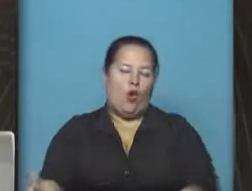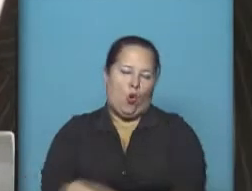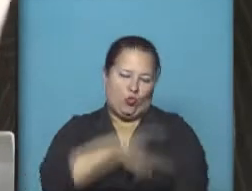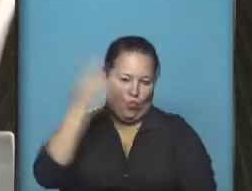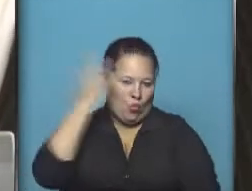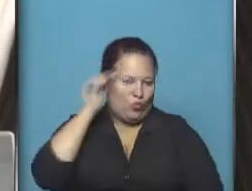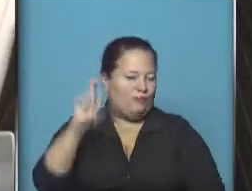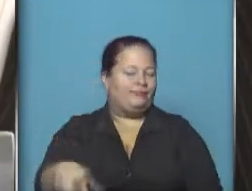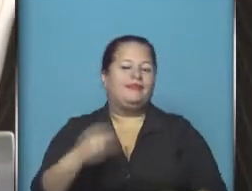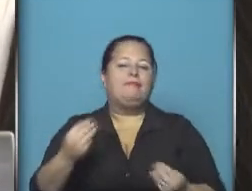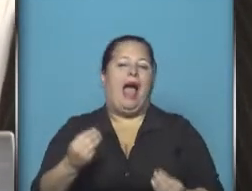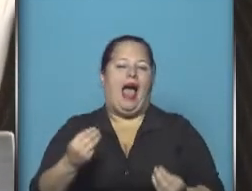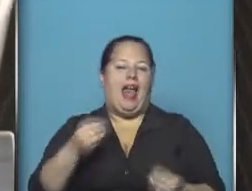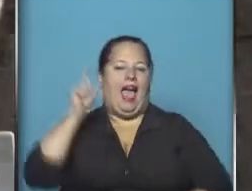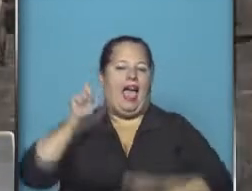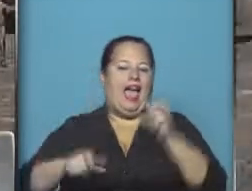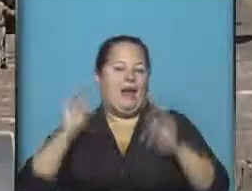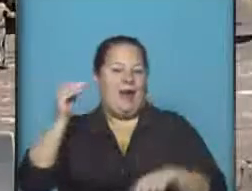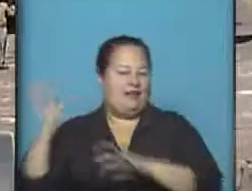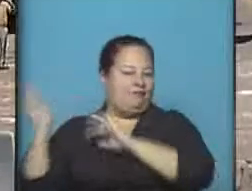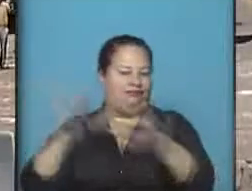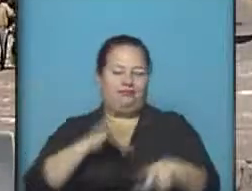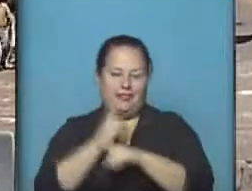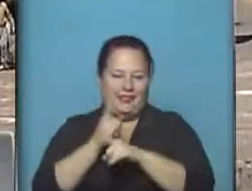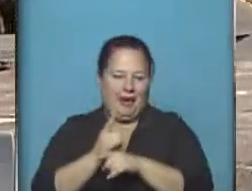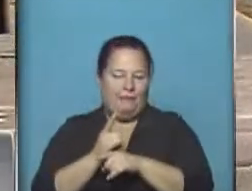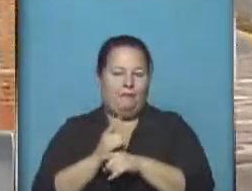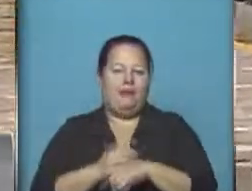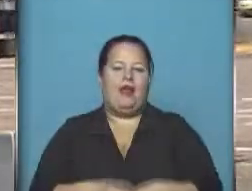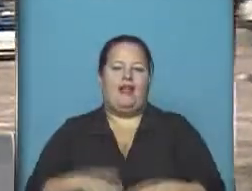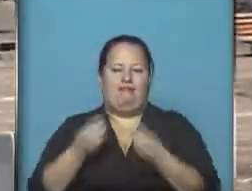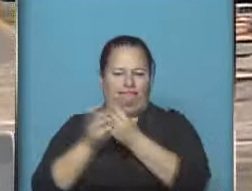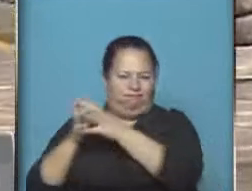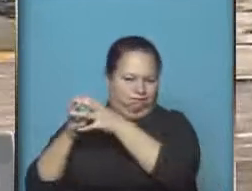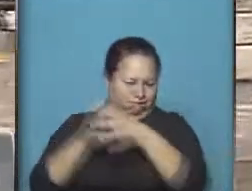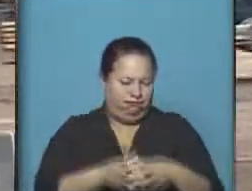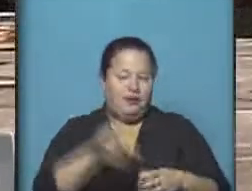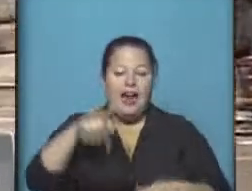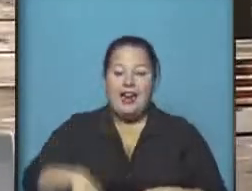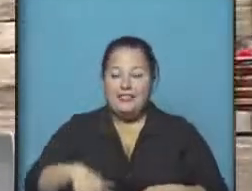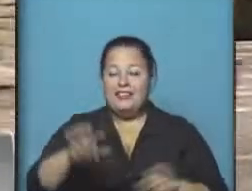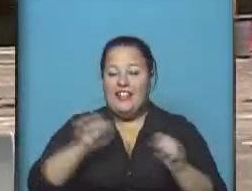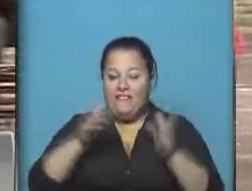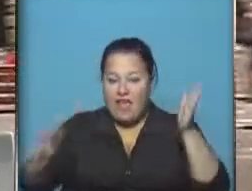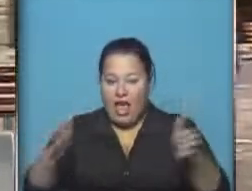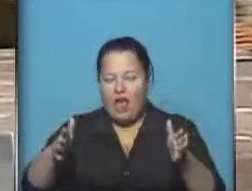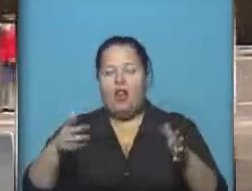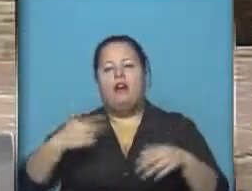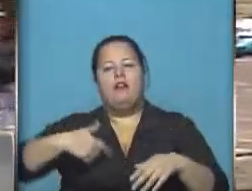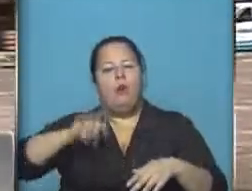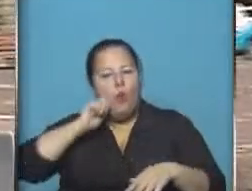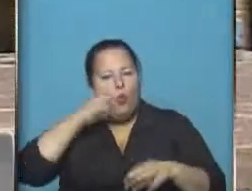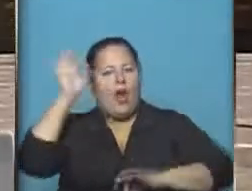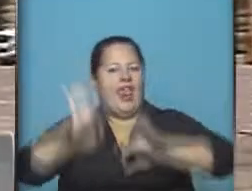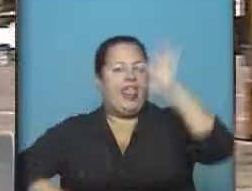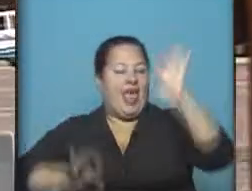y típico sobre todo también para los brasileros que vienen en gran número y esta temporada en particular se presenta con muy buena